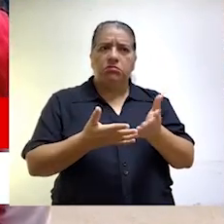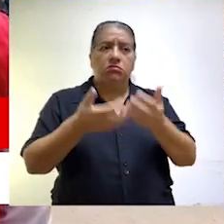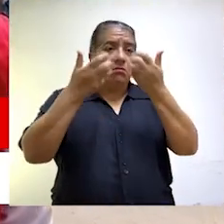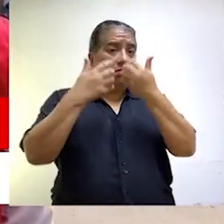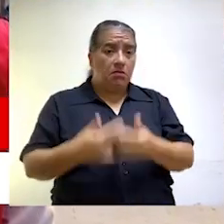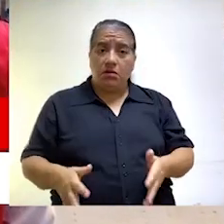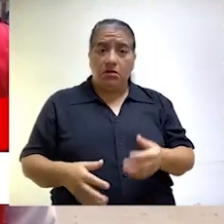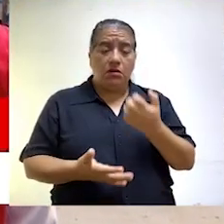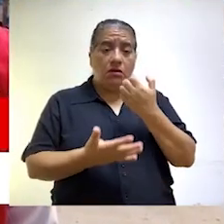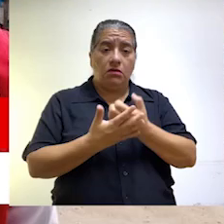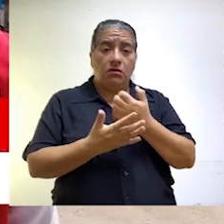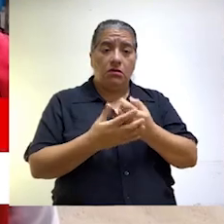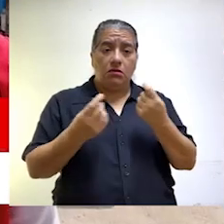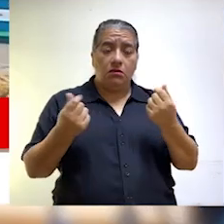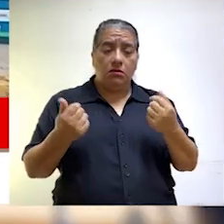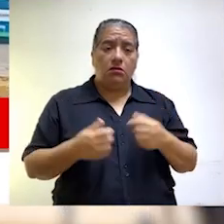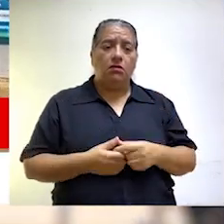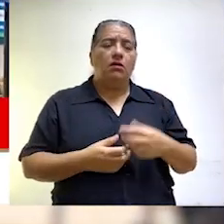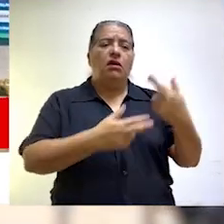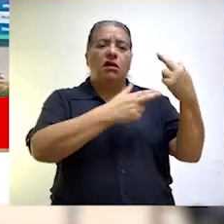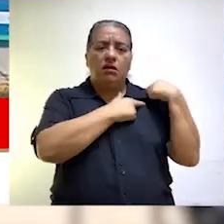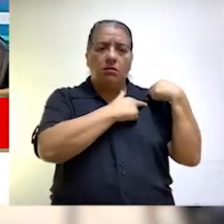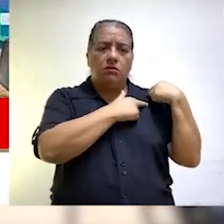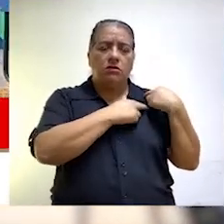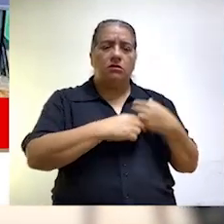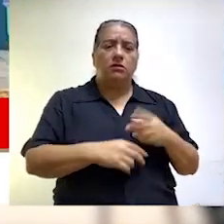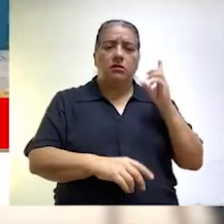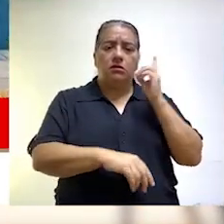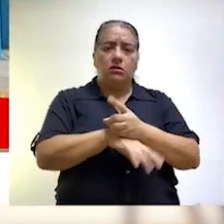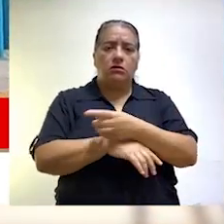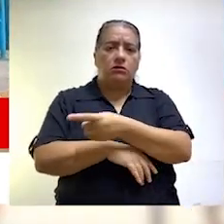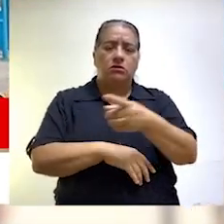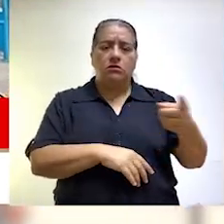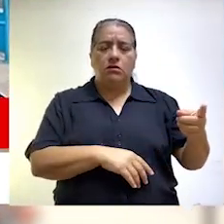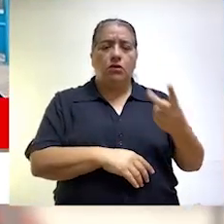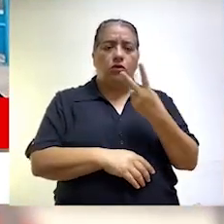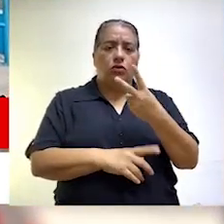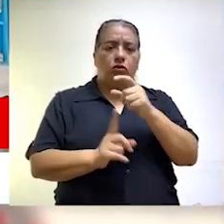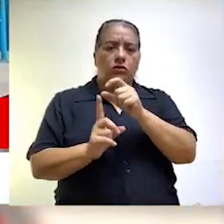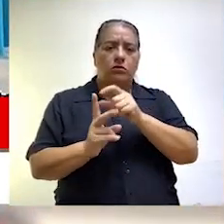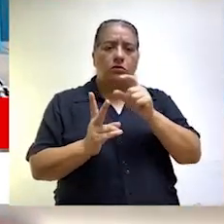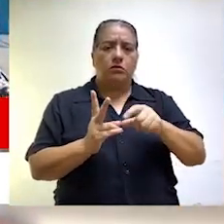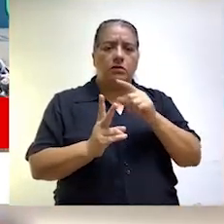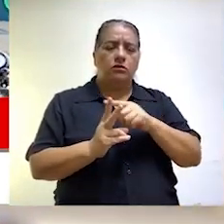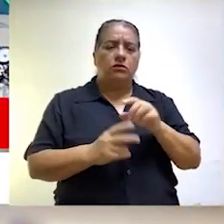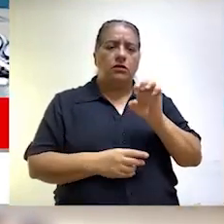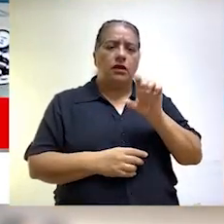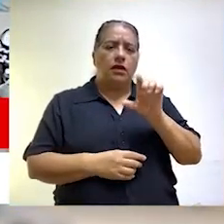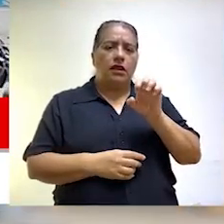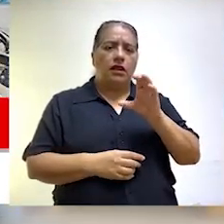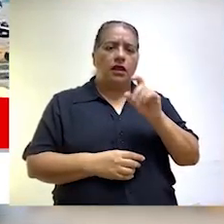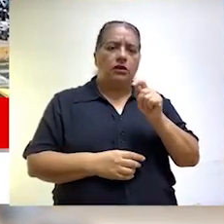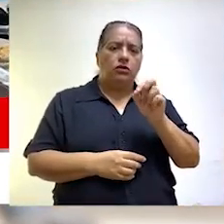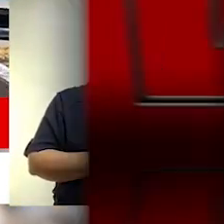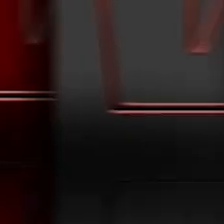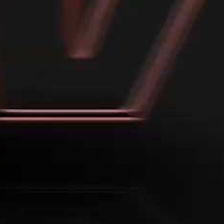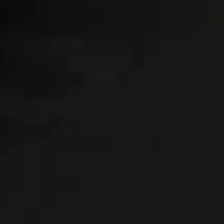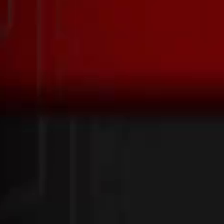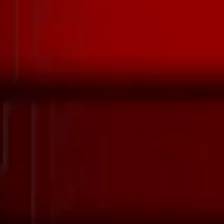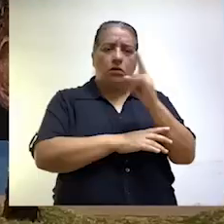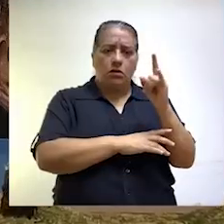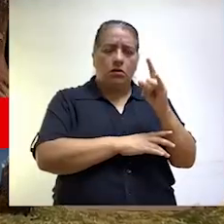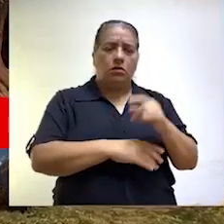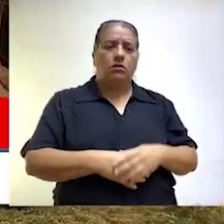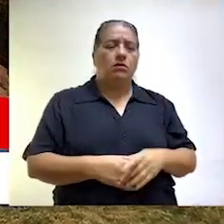lo cual representa perjuicio económico. Se identificó responsabilidad civil y administrativa funcional en dos funcionarios de Electro Ucayali.